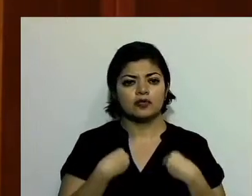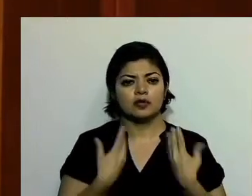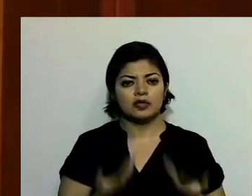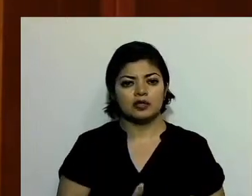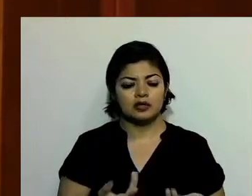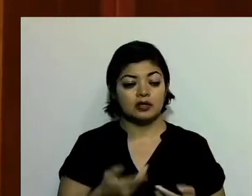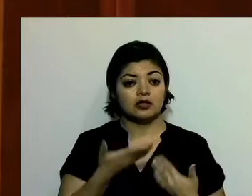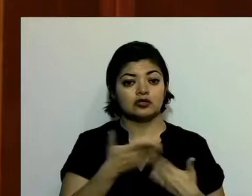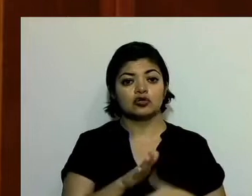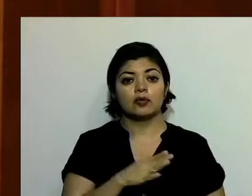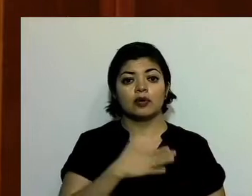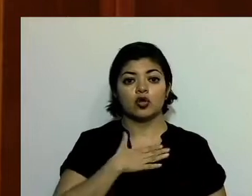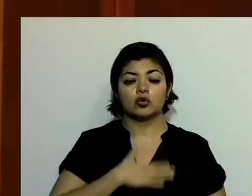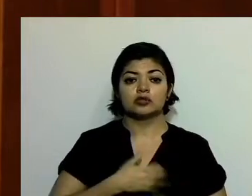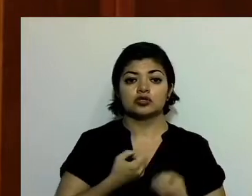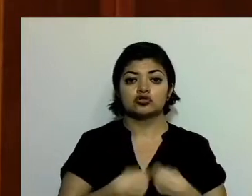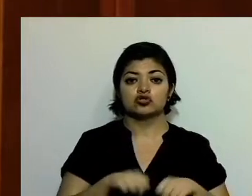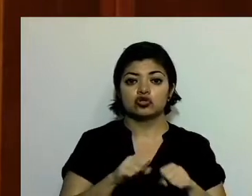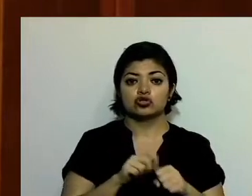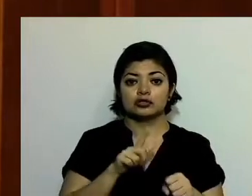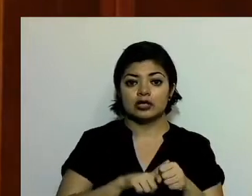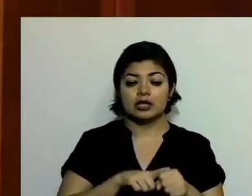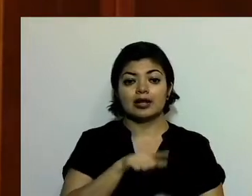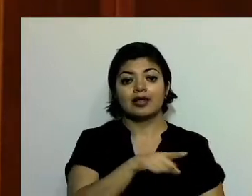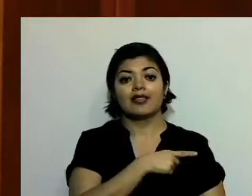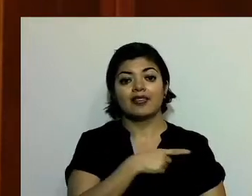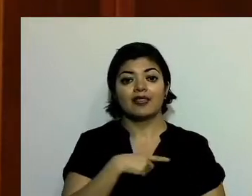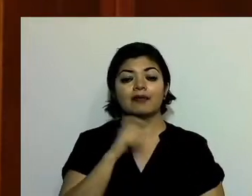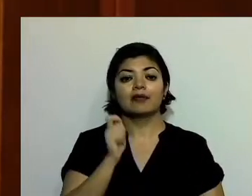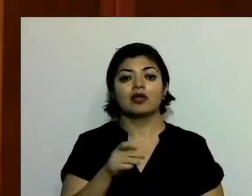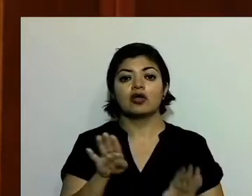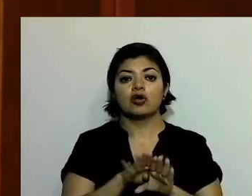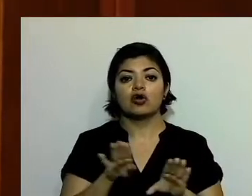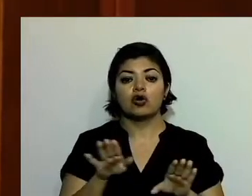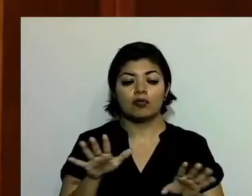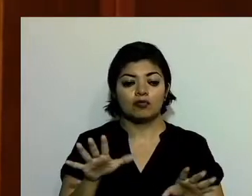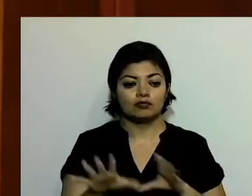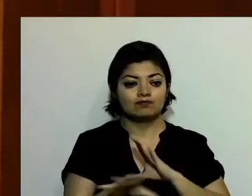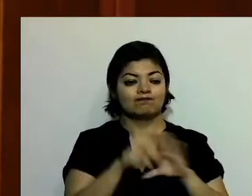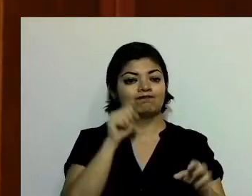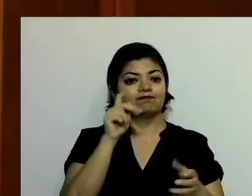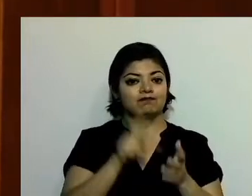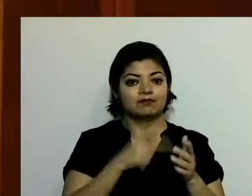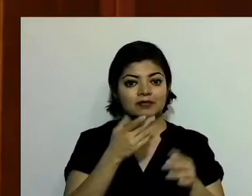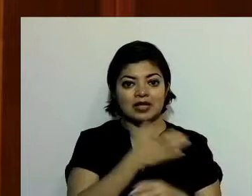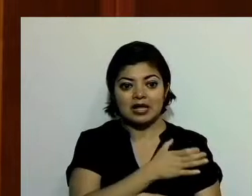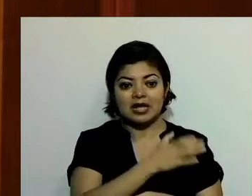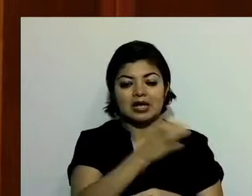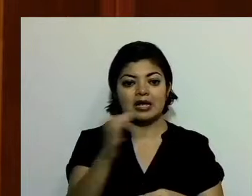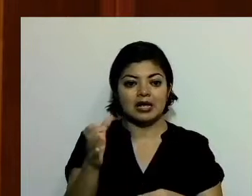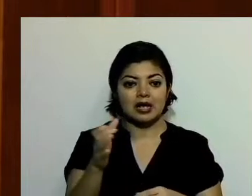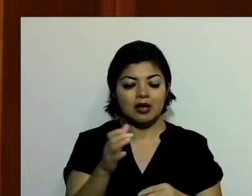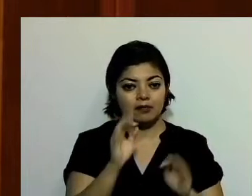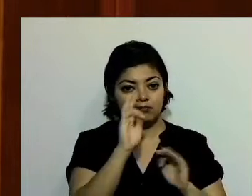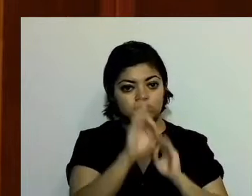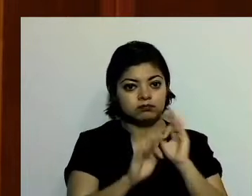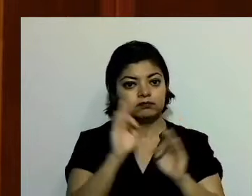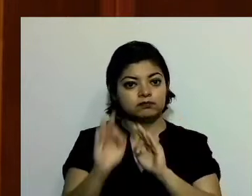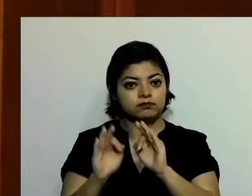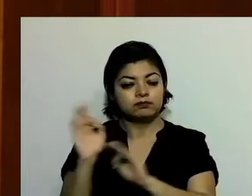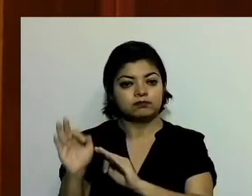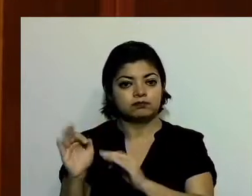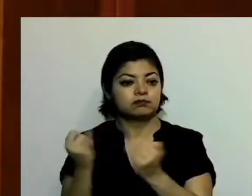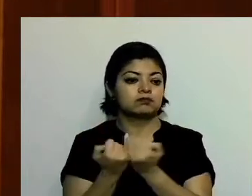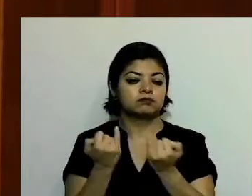la justicia social, y que tienen que ver con la recuperación del campo, y que tienen que ver desde luego también con el